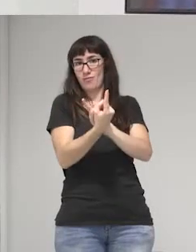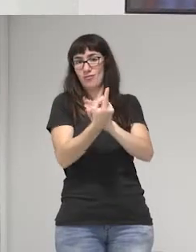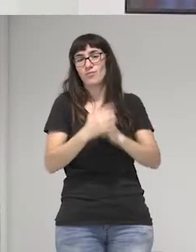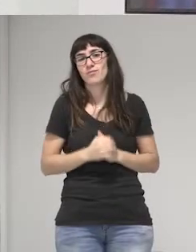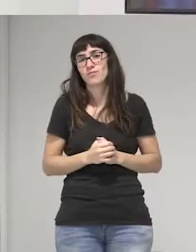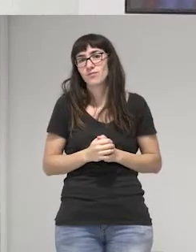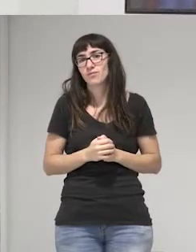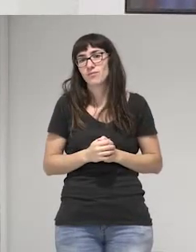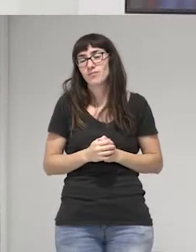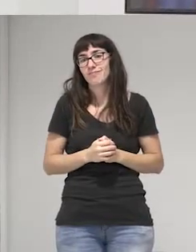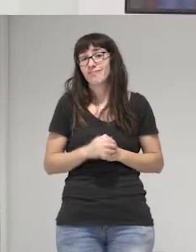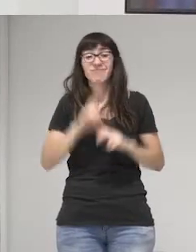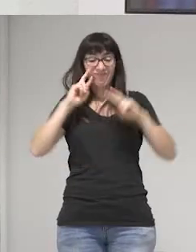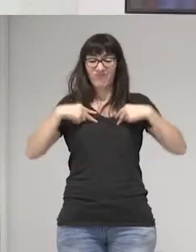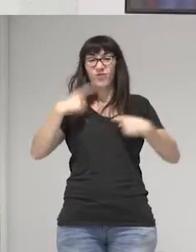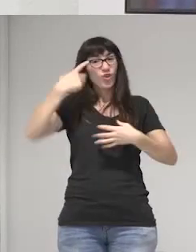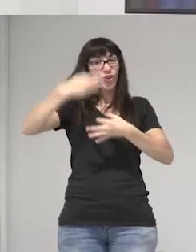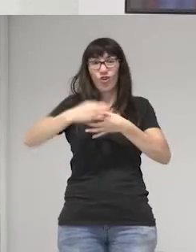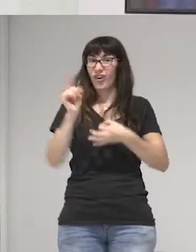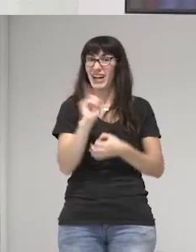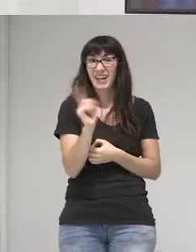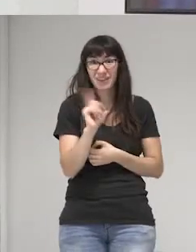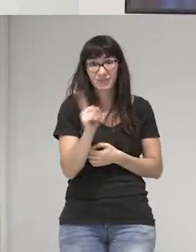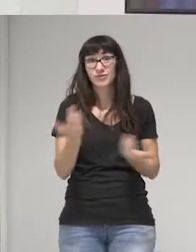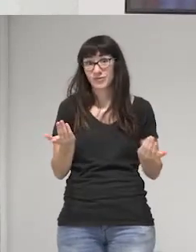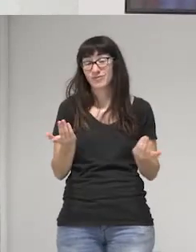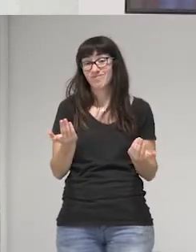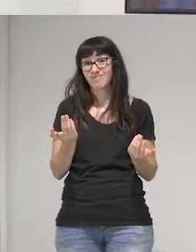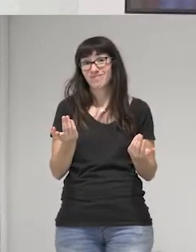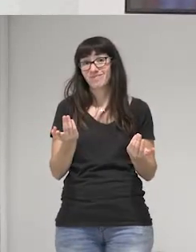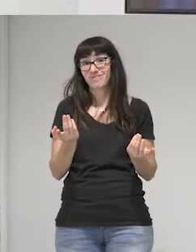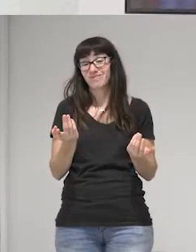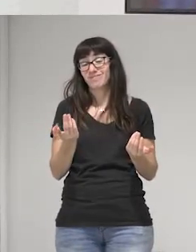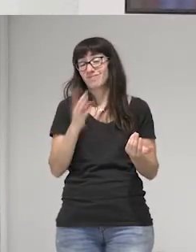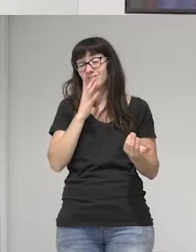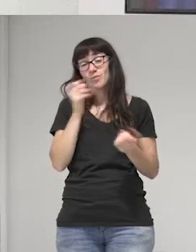no nos lo creemos y eso le sirve al poder.